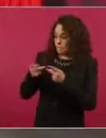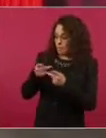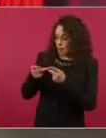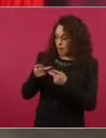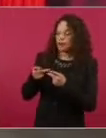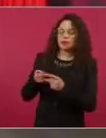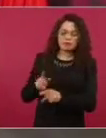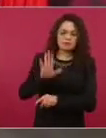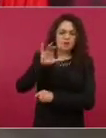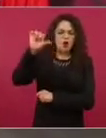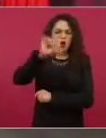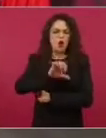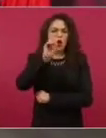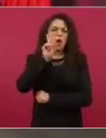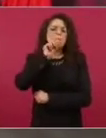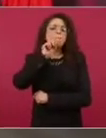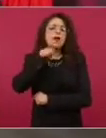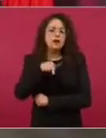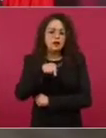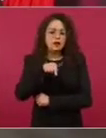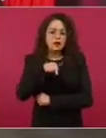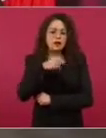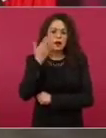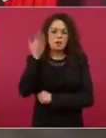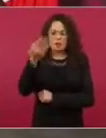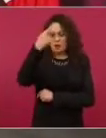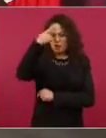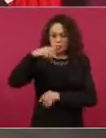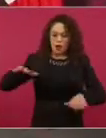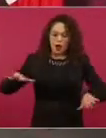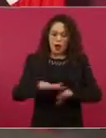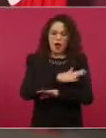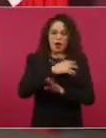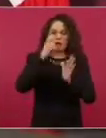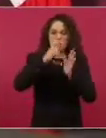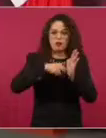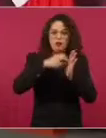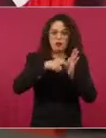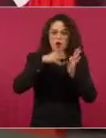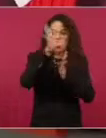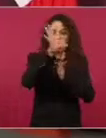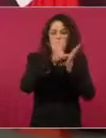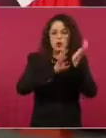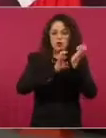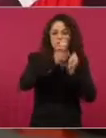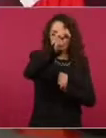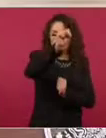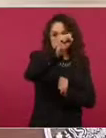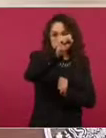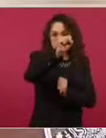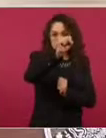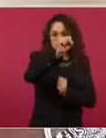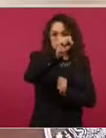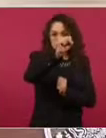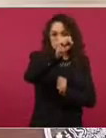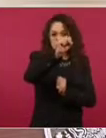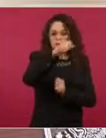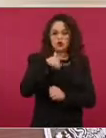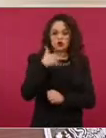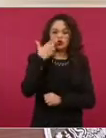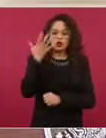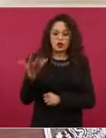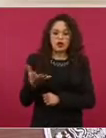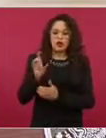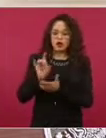una modificación a la Constitución o para enviar una iniciativa de modificación